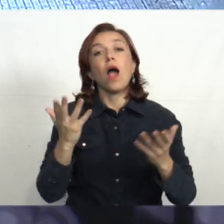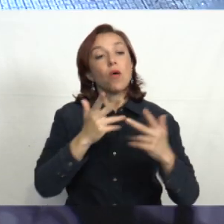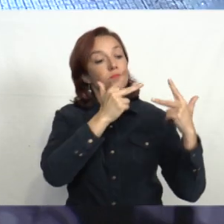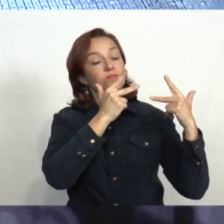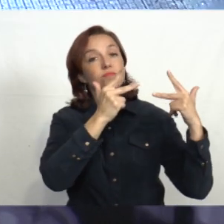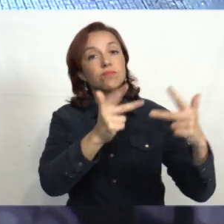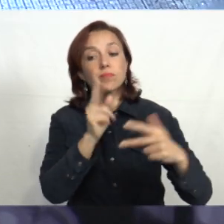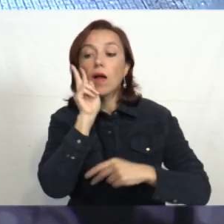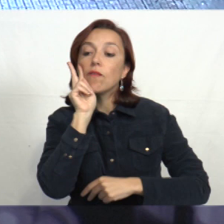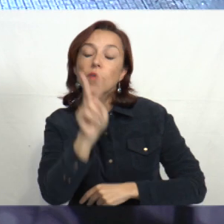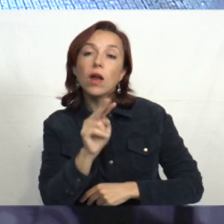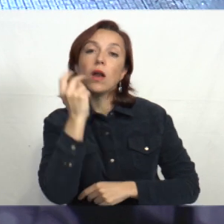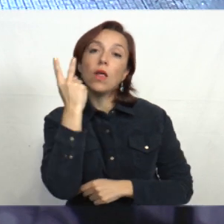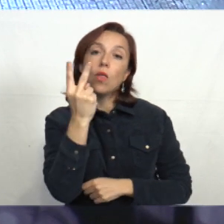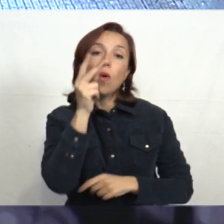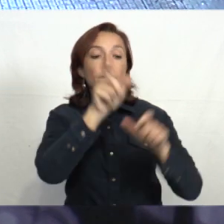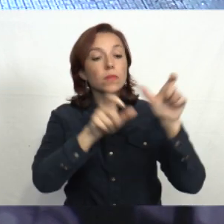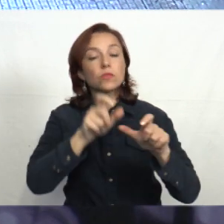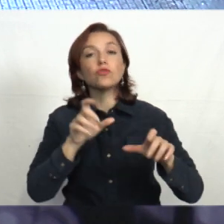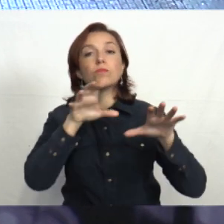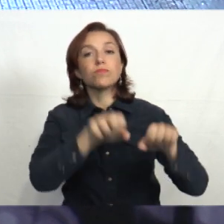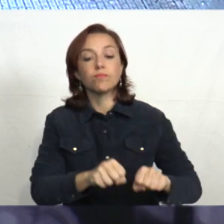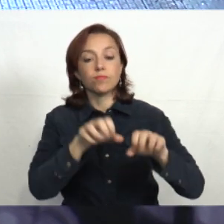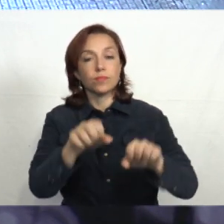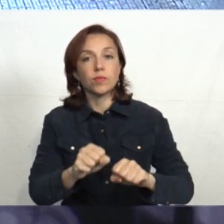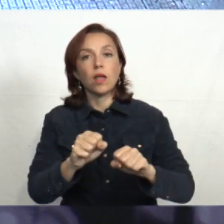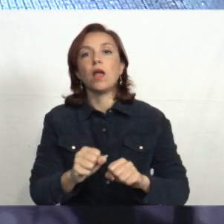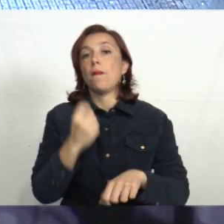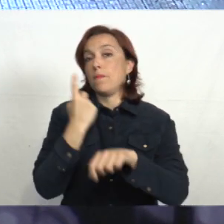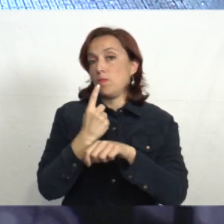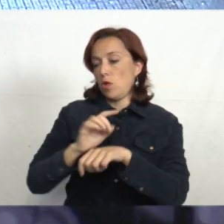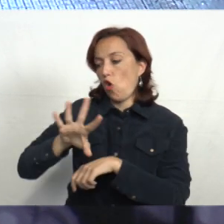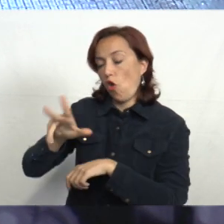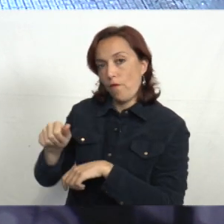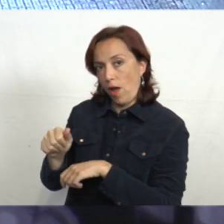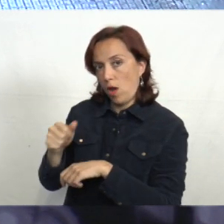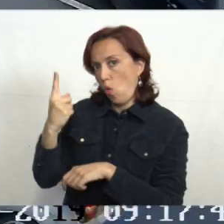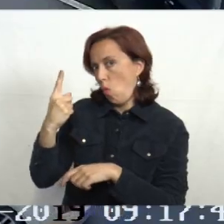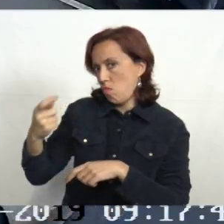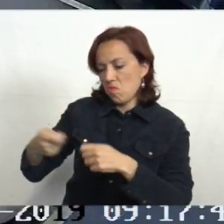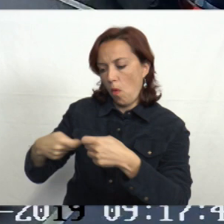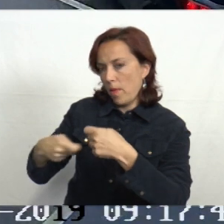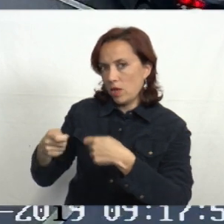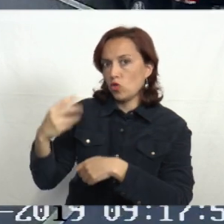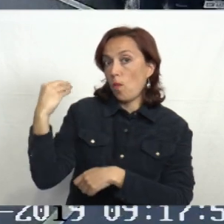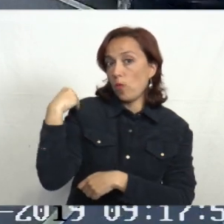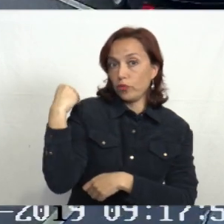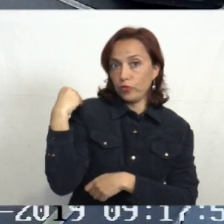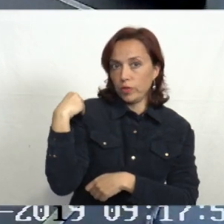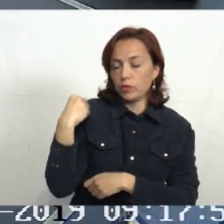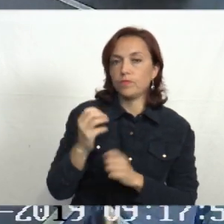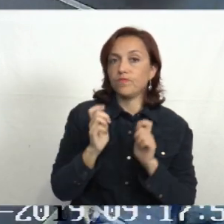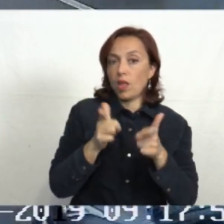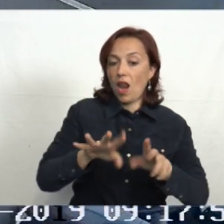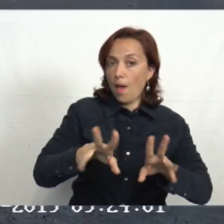vamos a ver cómo dos personas fueron detenidas por la policía luego de que robaran un local comercial en el barrio de Positos. Esto fue una rapiña a un